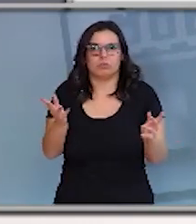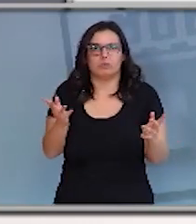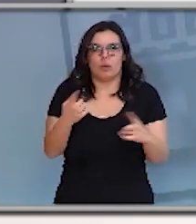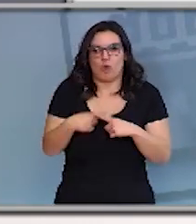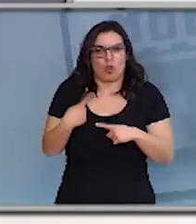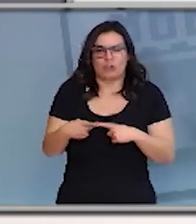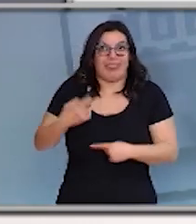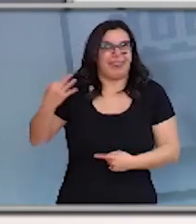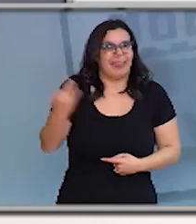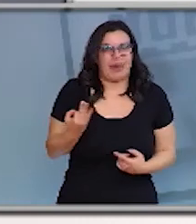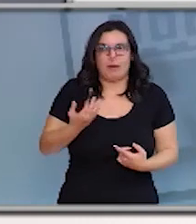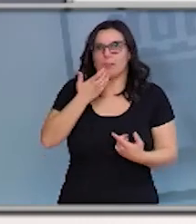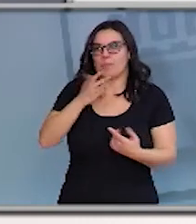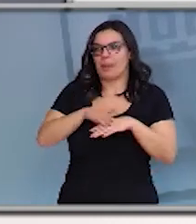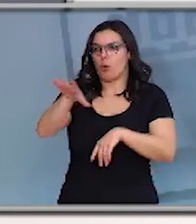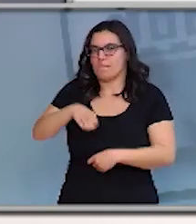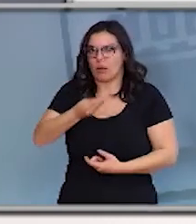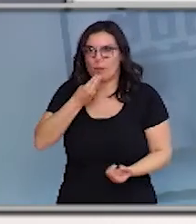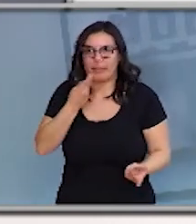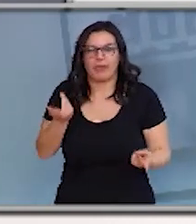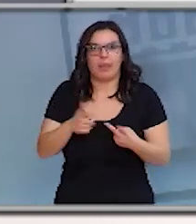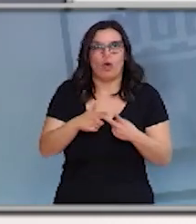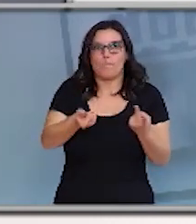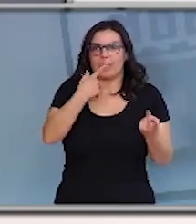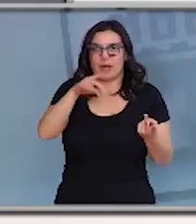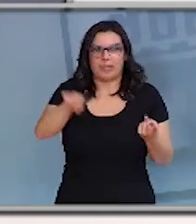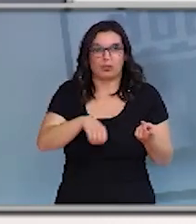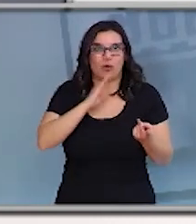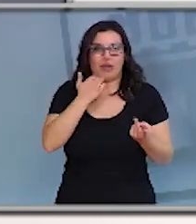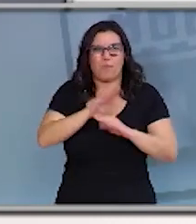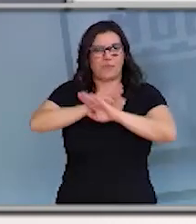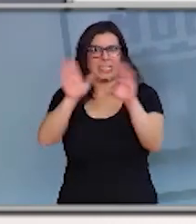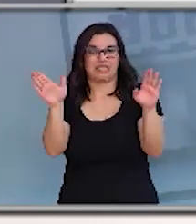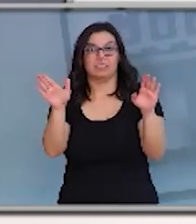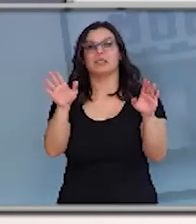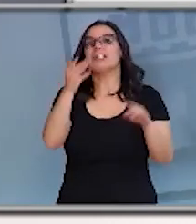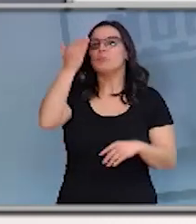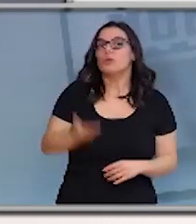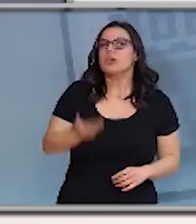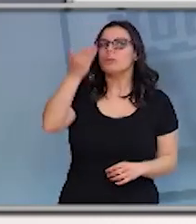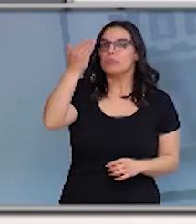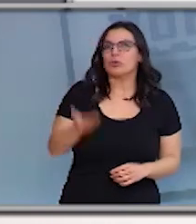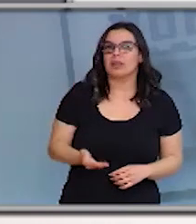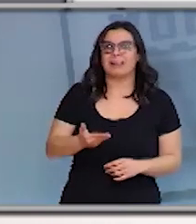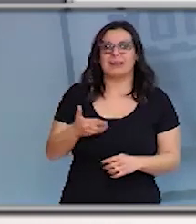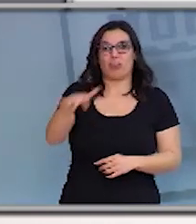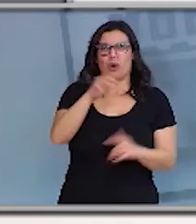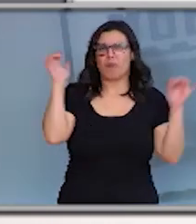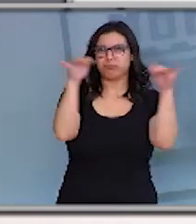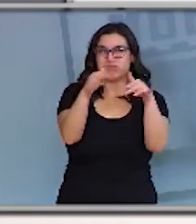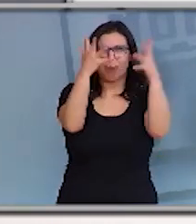actuaciones esenciales como é a alimentación, como son os medicamentos. E é moi importante evitar aglomeraciones.